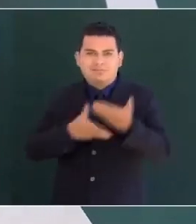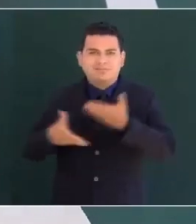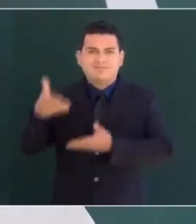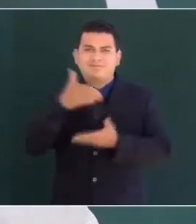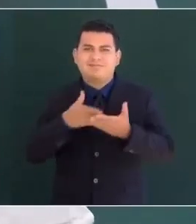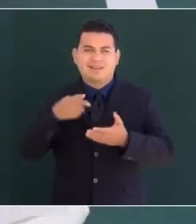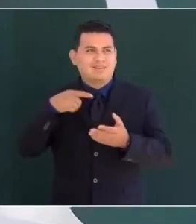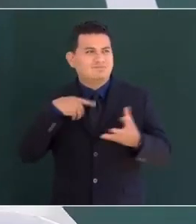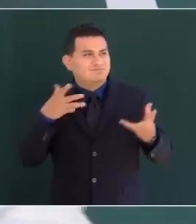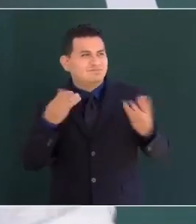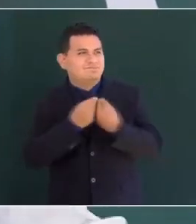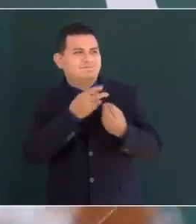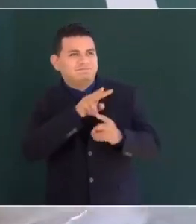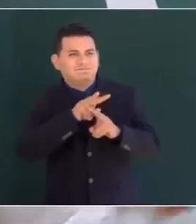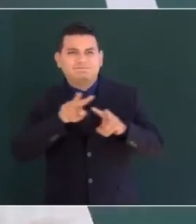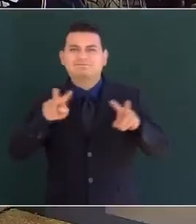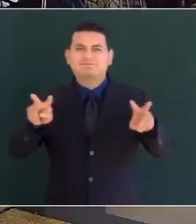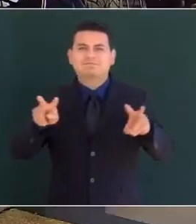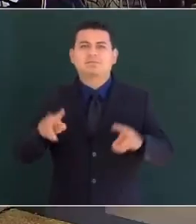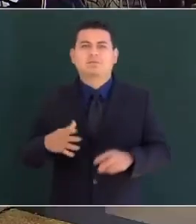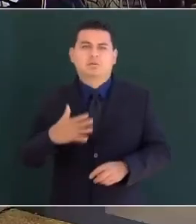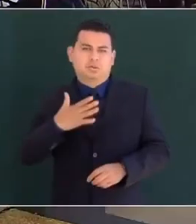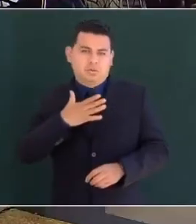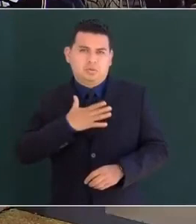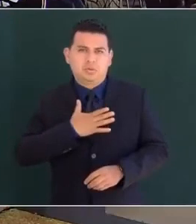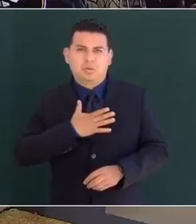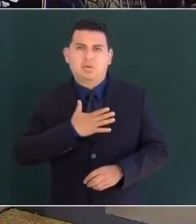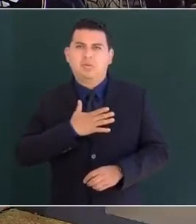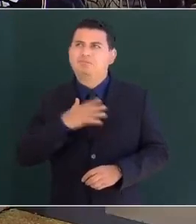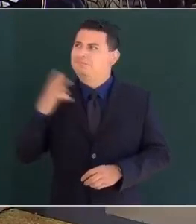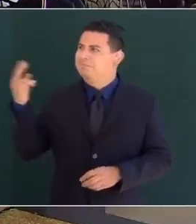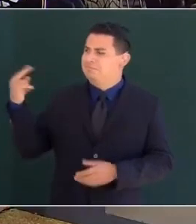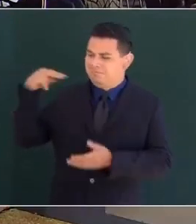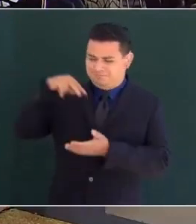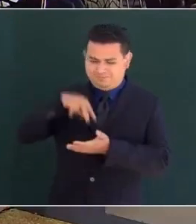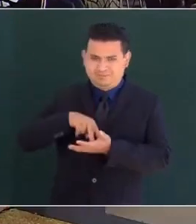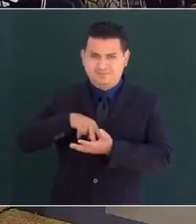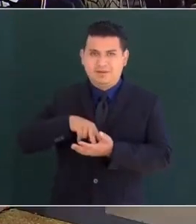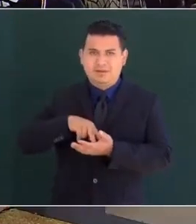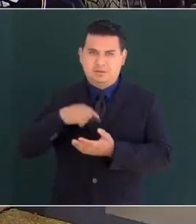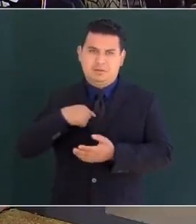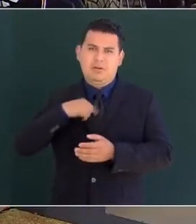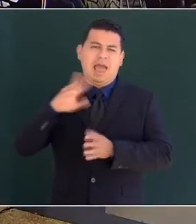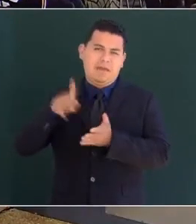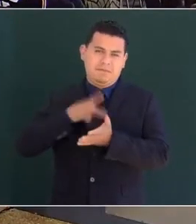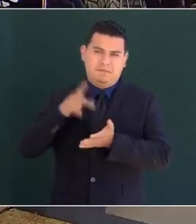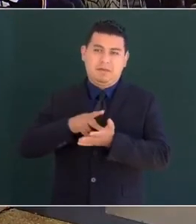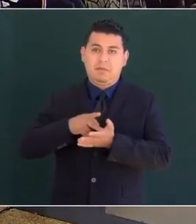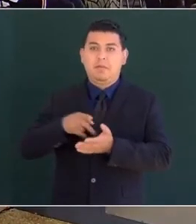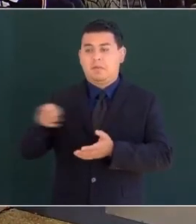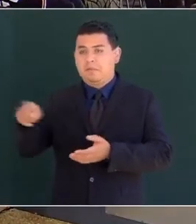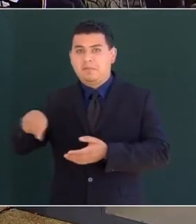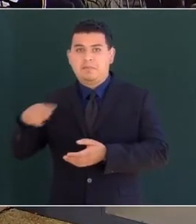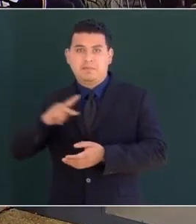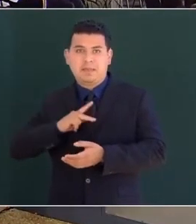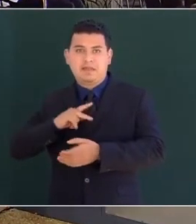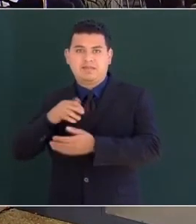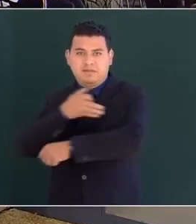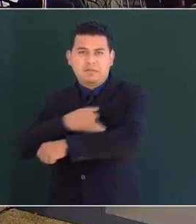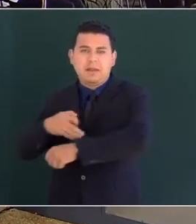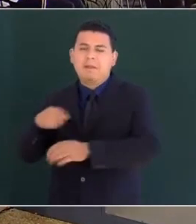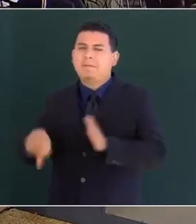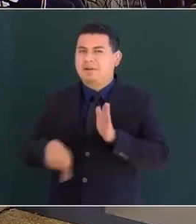bueno, para mí fue regresar y para ellos es la primera visita. En la